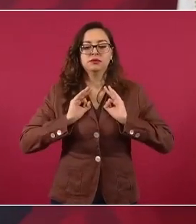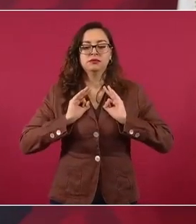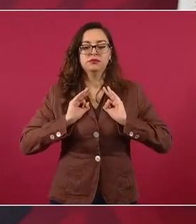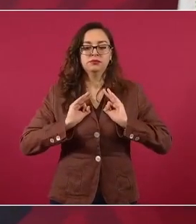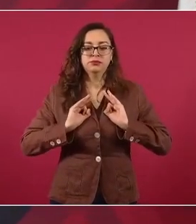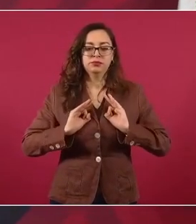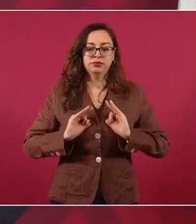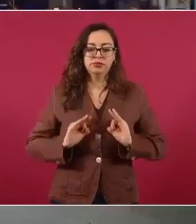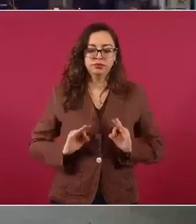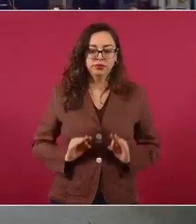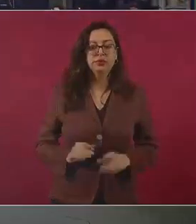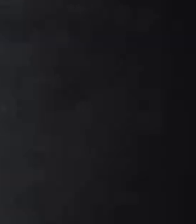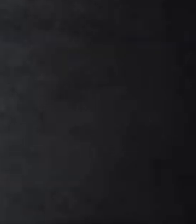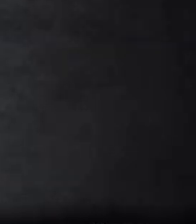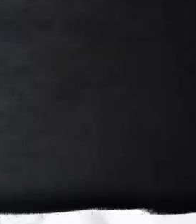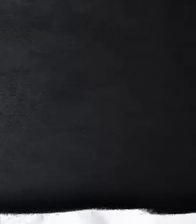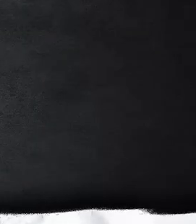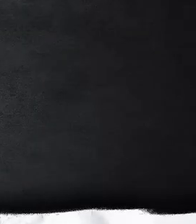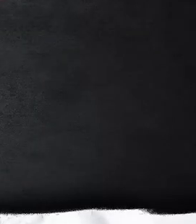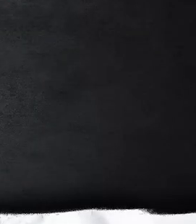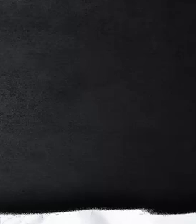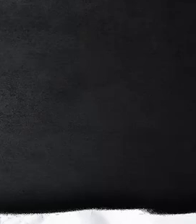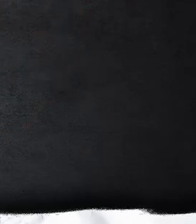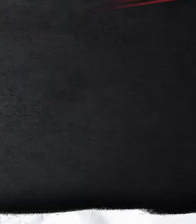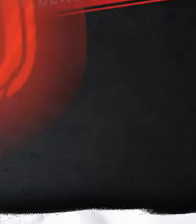Bueno, por último, presidente…